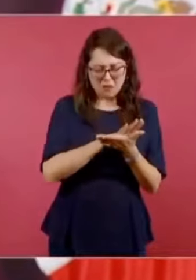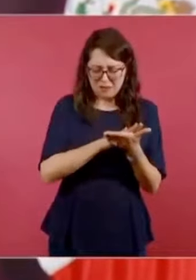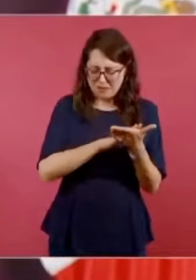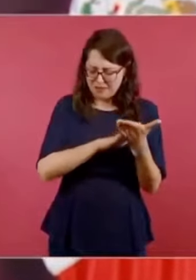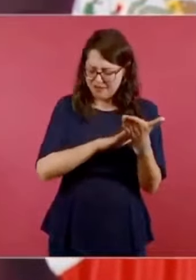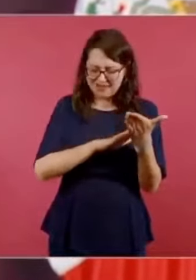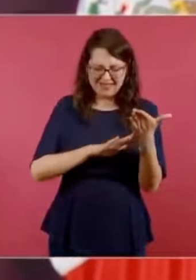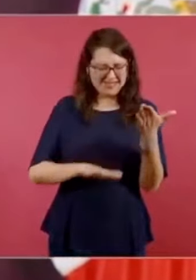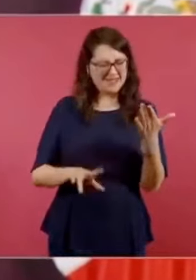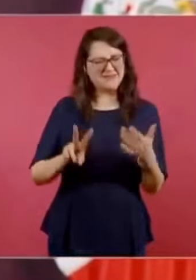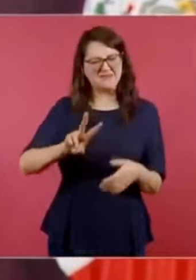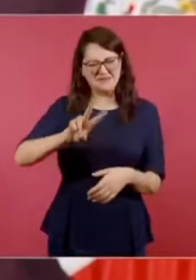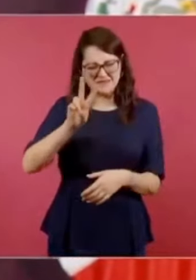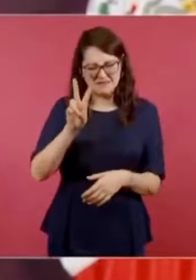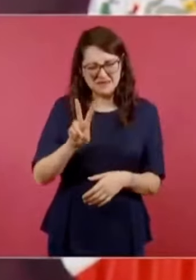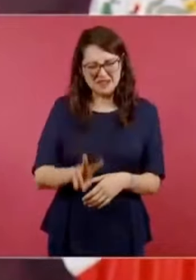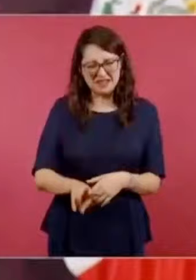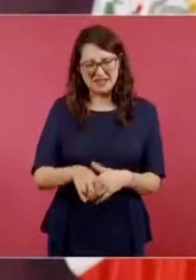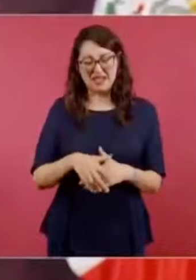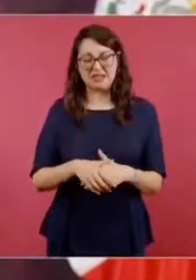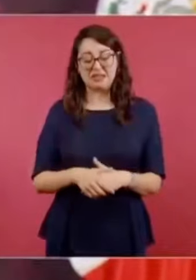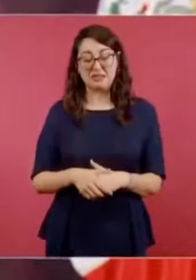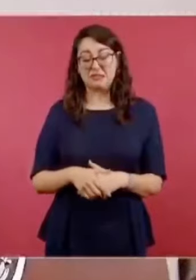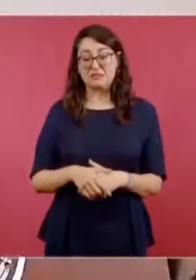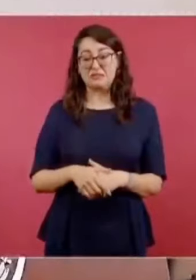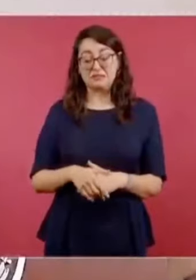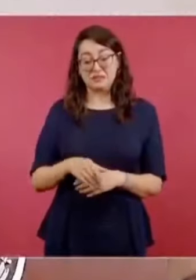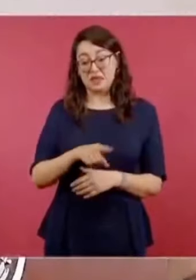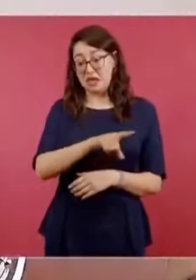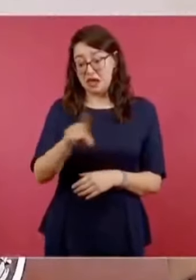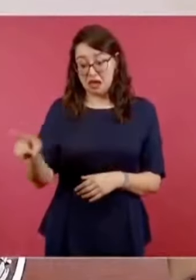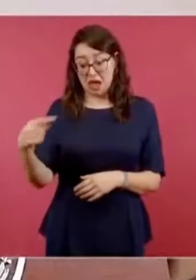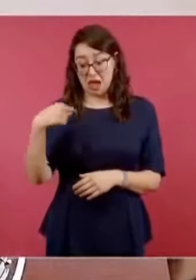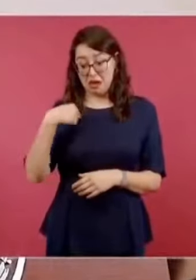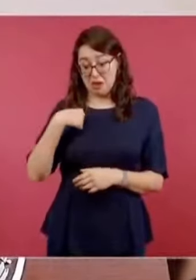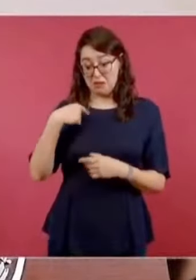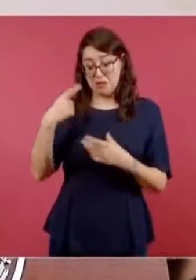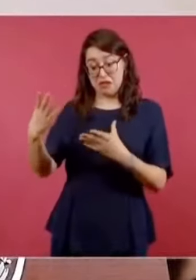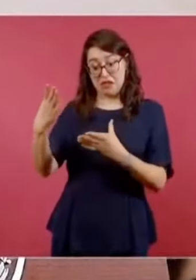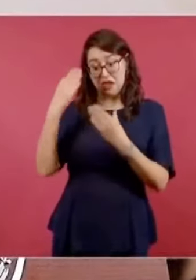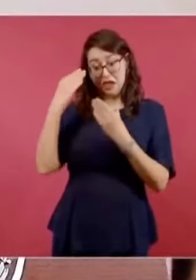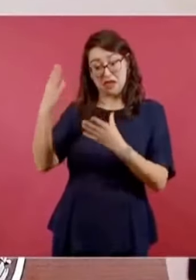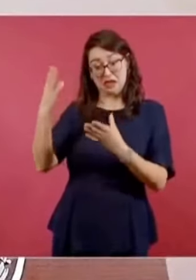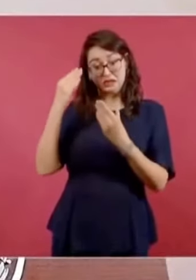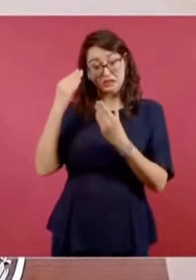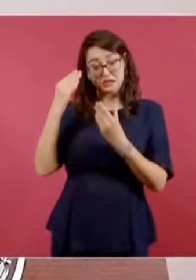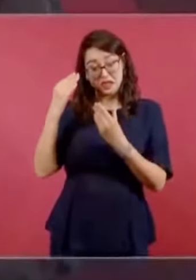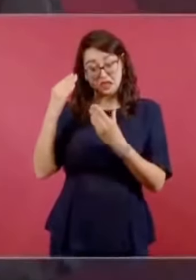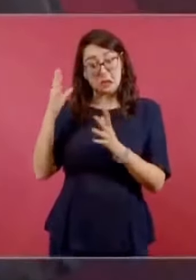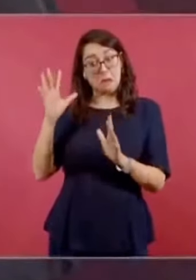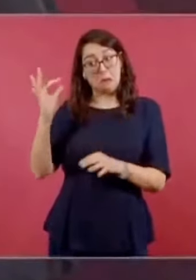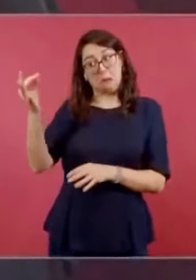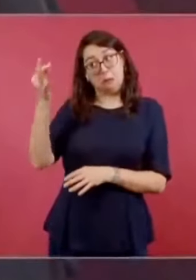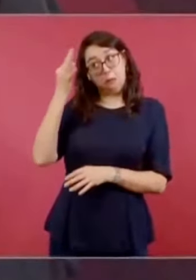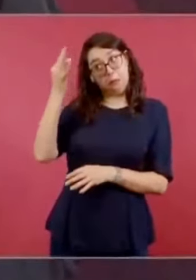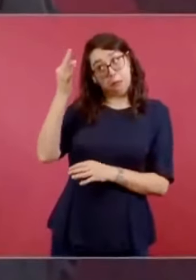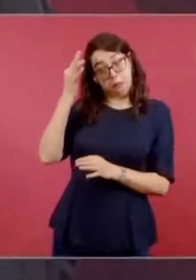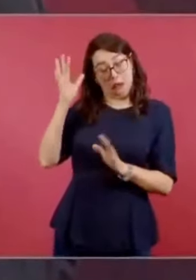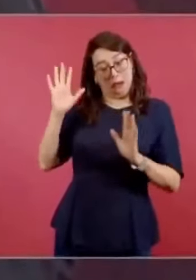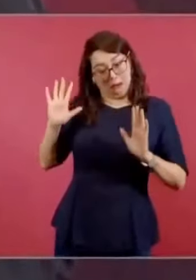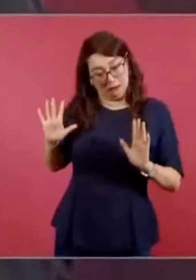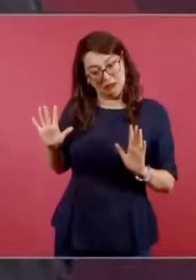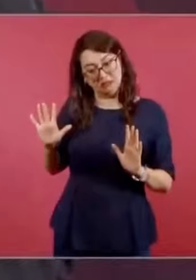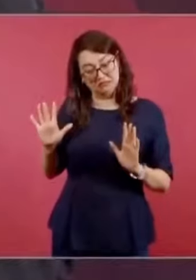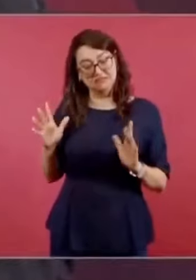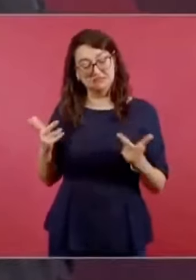convertido han sido maestros, campesinos,